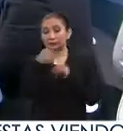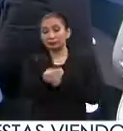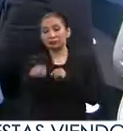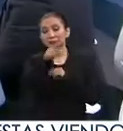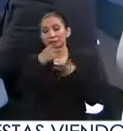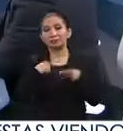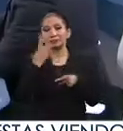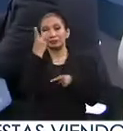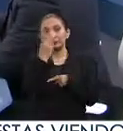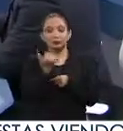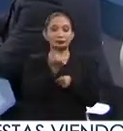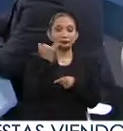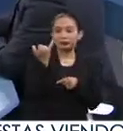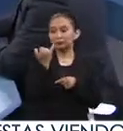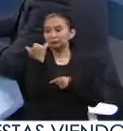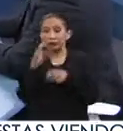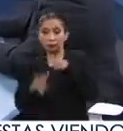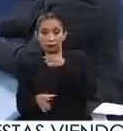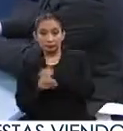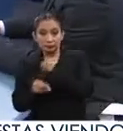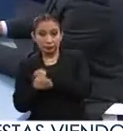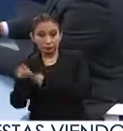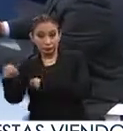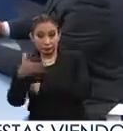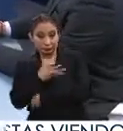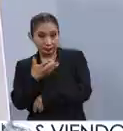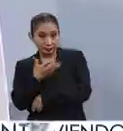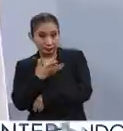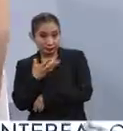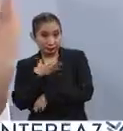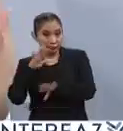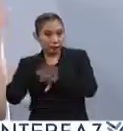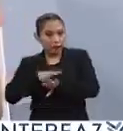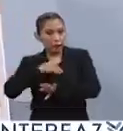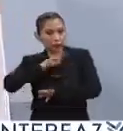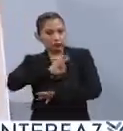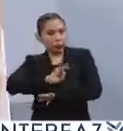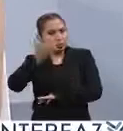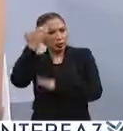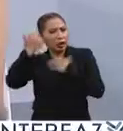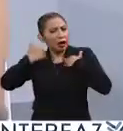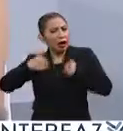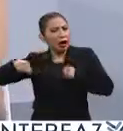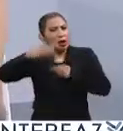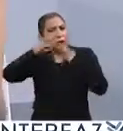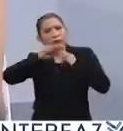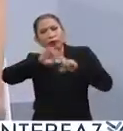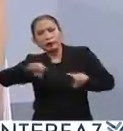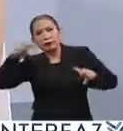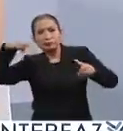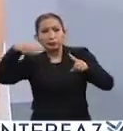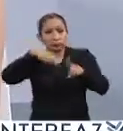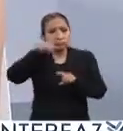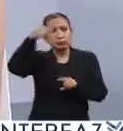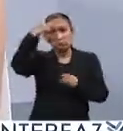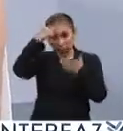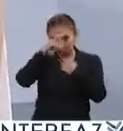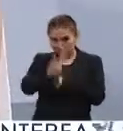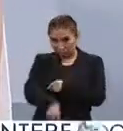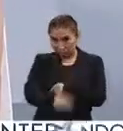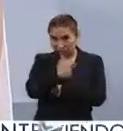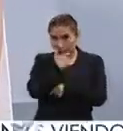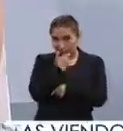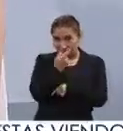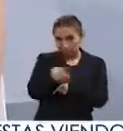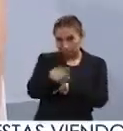personas que hablan dos idiomas o más pues tienen más capacidad de comprender el mundo de diferentes formas. ¿Tú cómo crees que el